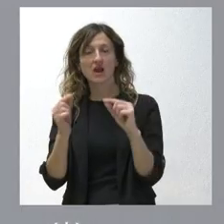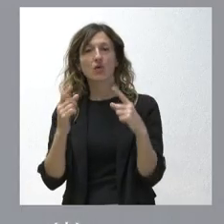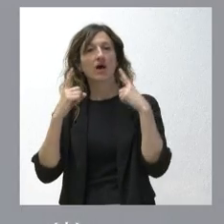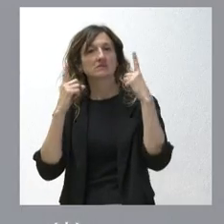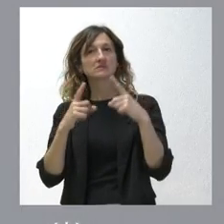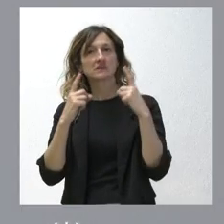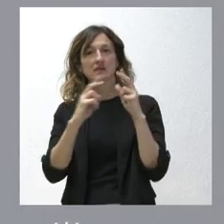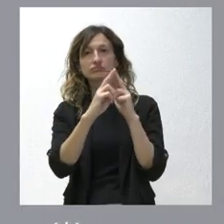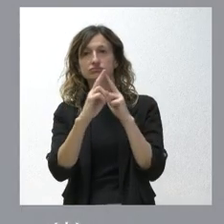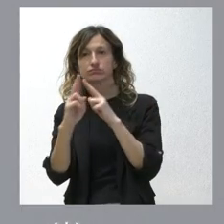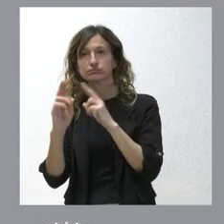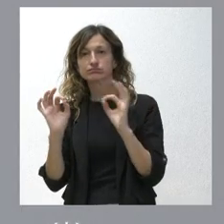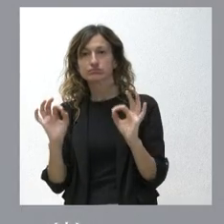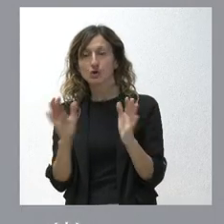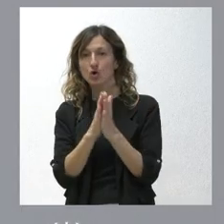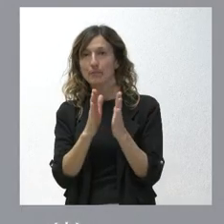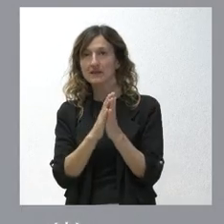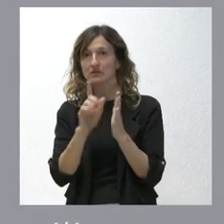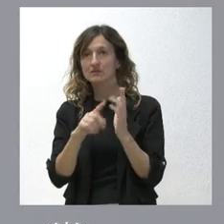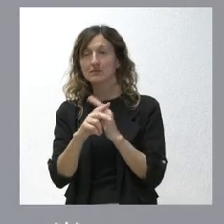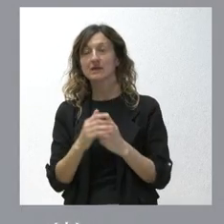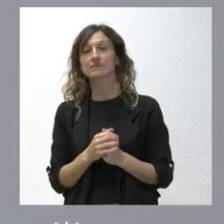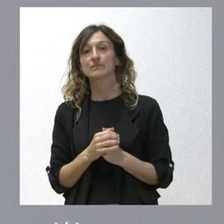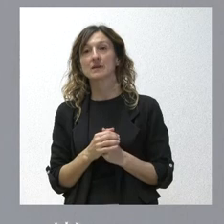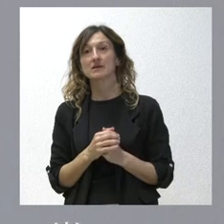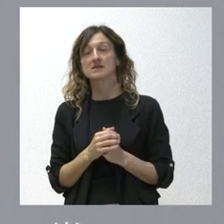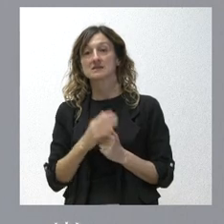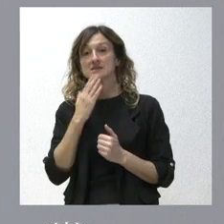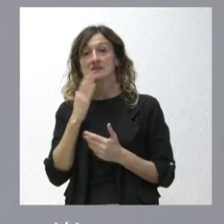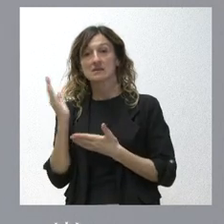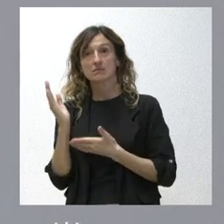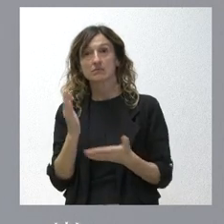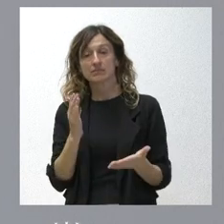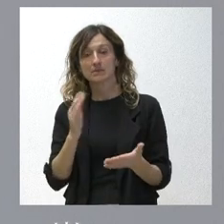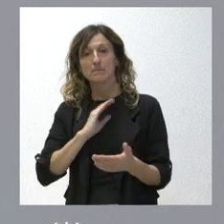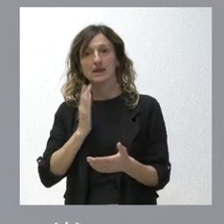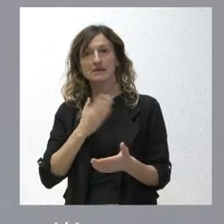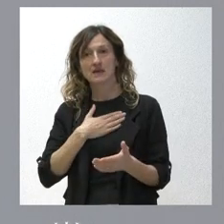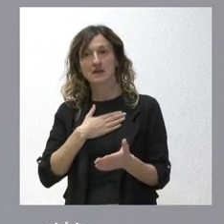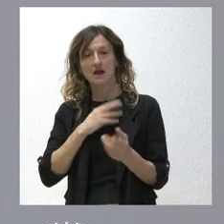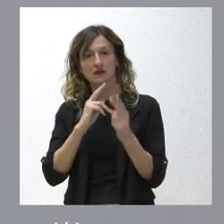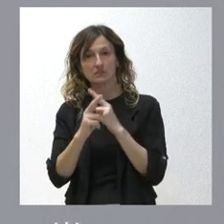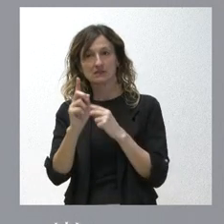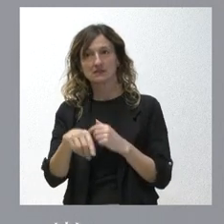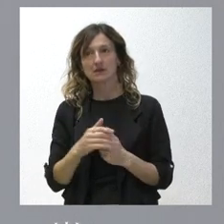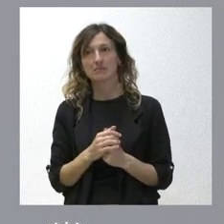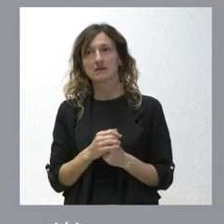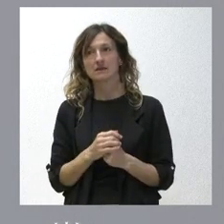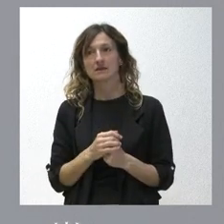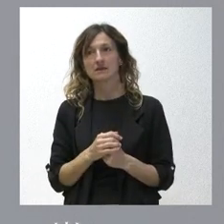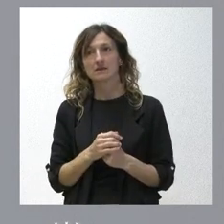responder a su compañero y si finalmente asisten pues también la responderé a ellos mañana pero es verdad que por ser realista